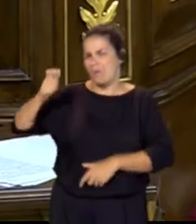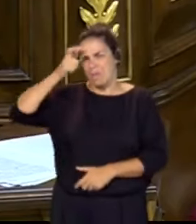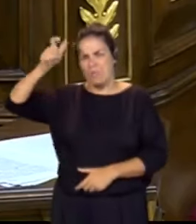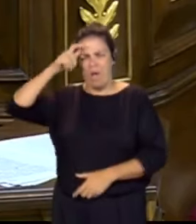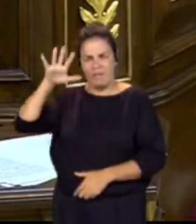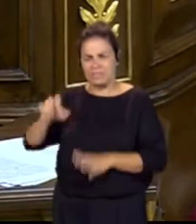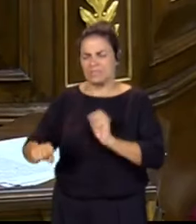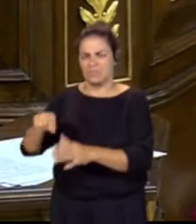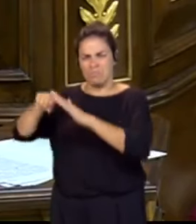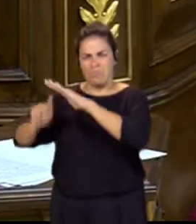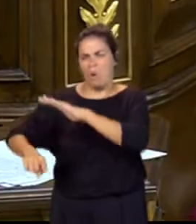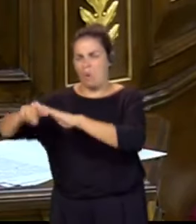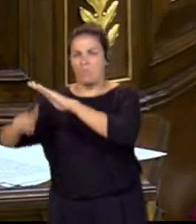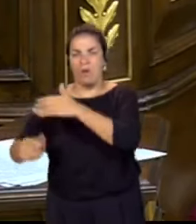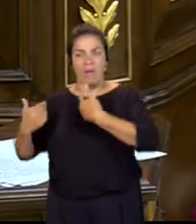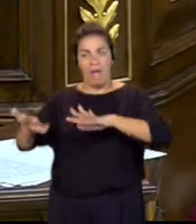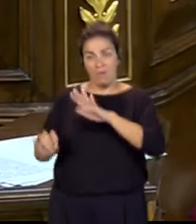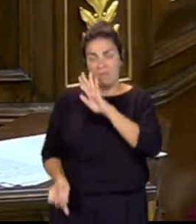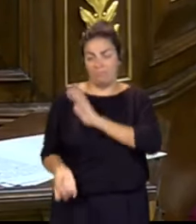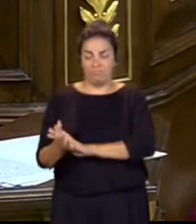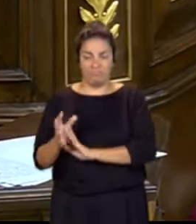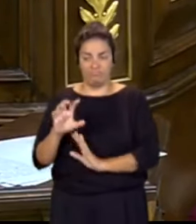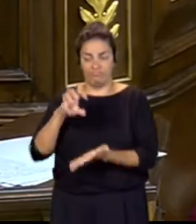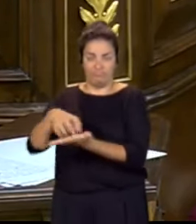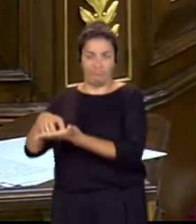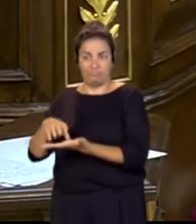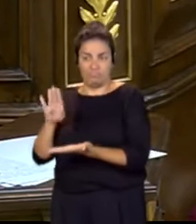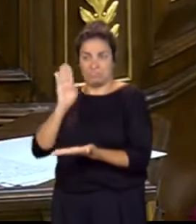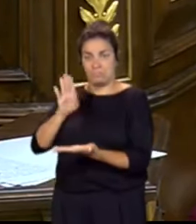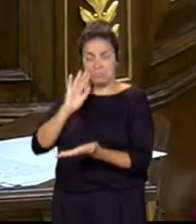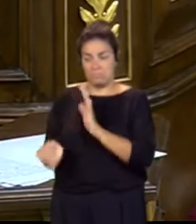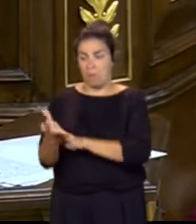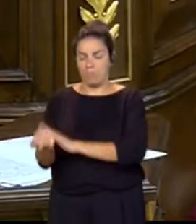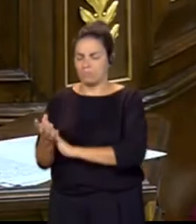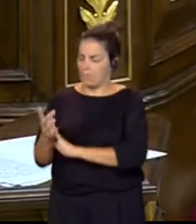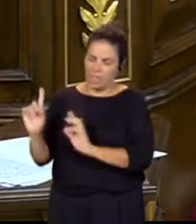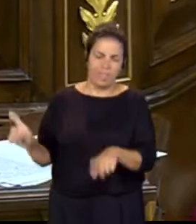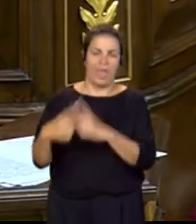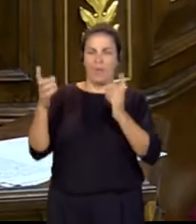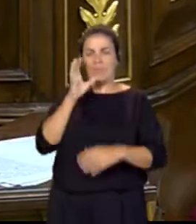y por muchos asentamientos ilegales que se construyan, la tierra y la identidad de Palestina seguirán existiendo.